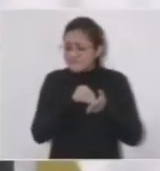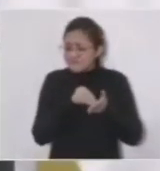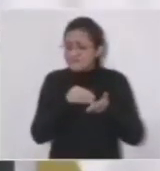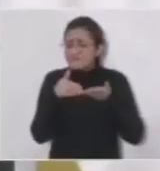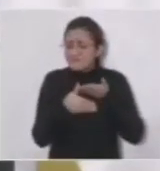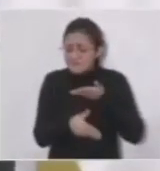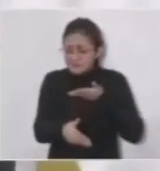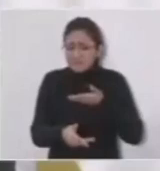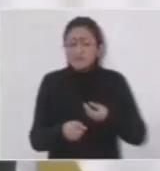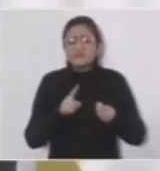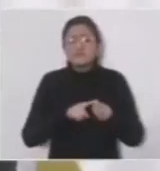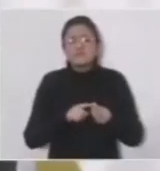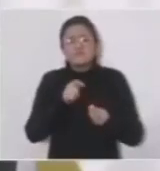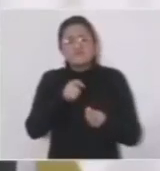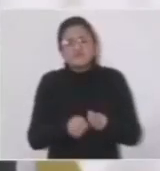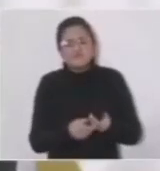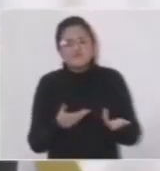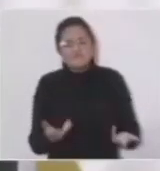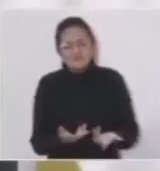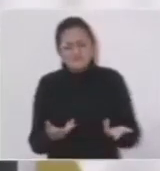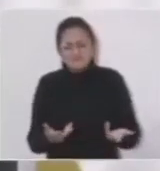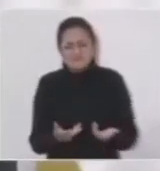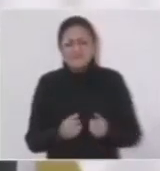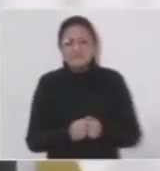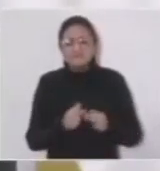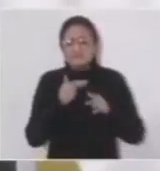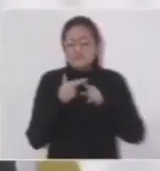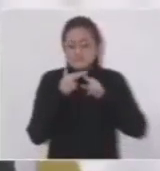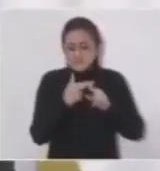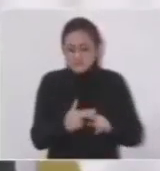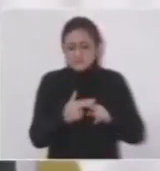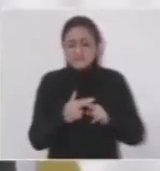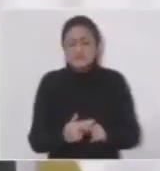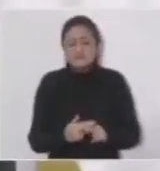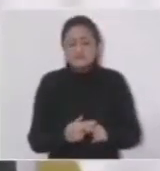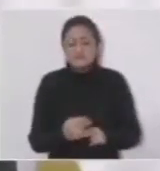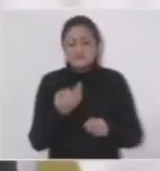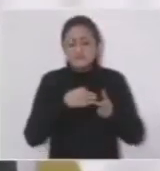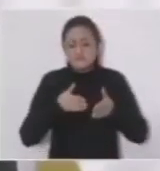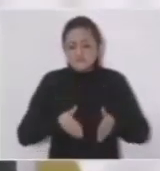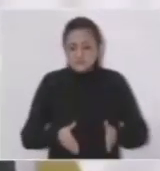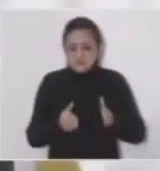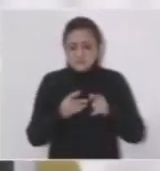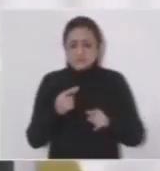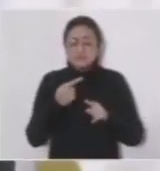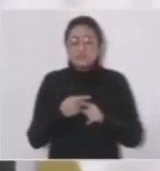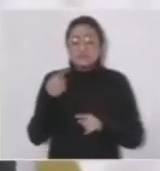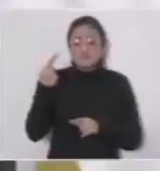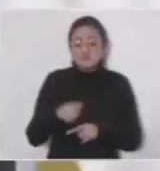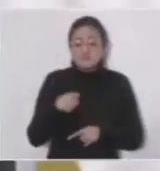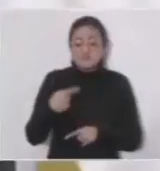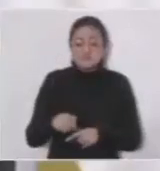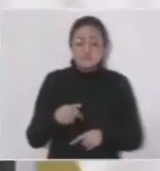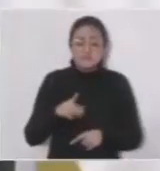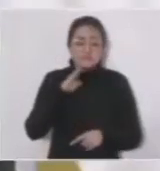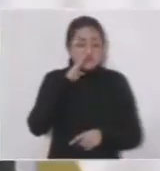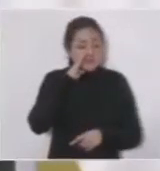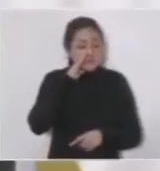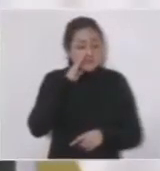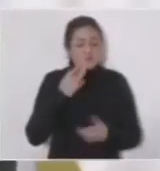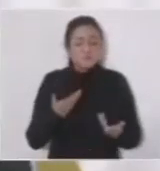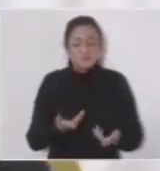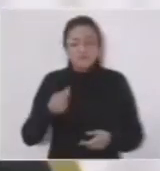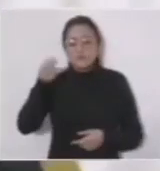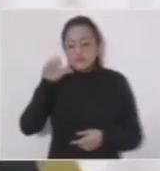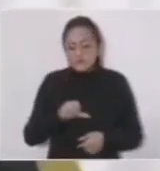están dando cuenta y haciendo y cumpliendo la ruta que nos dejó marcada don Miguel Barbosa Huerta y en ese aspecto